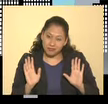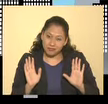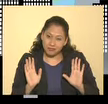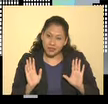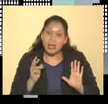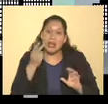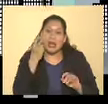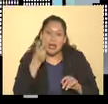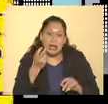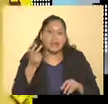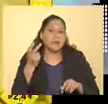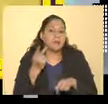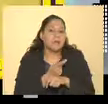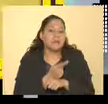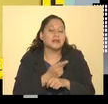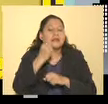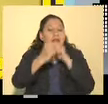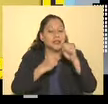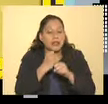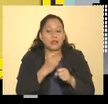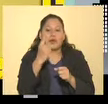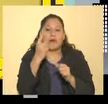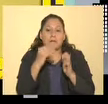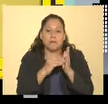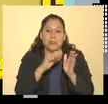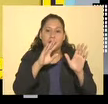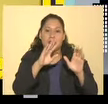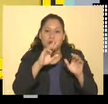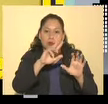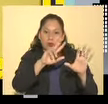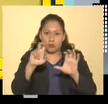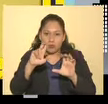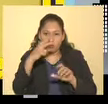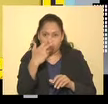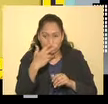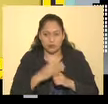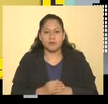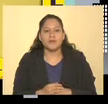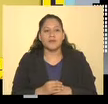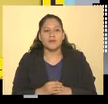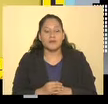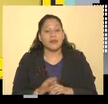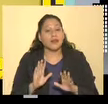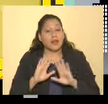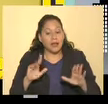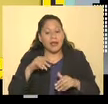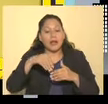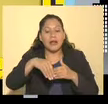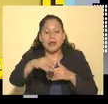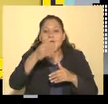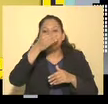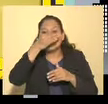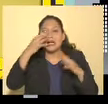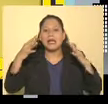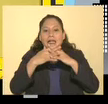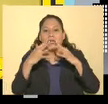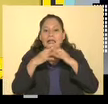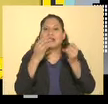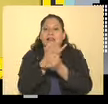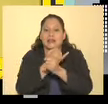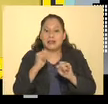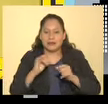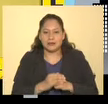eso sucedía en el año de 1808. Preludiaba ya la guerra de independencia.